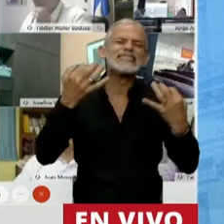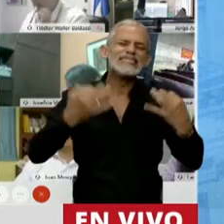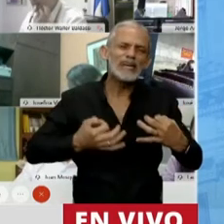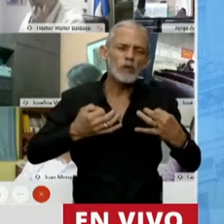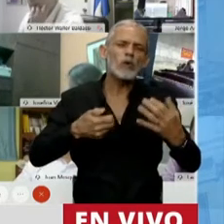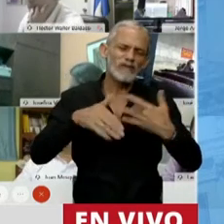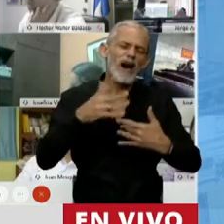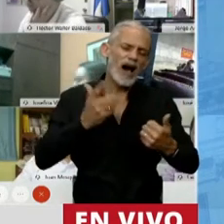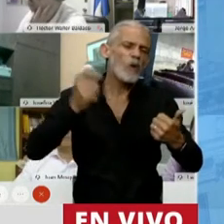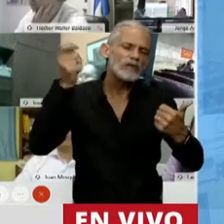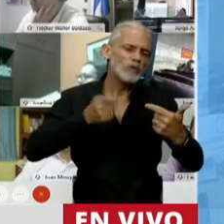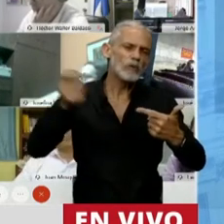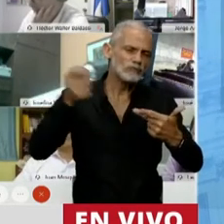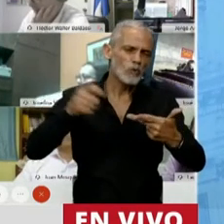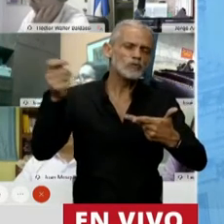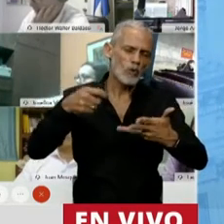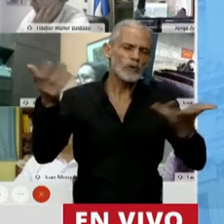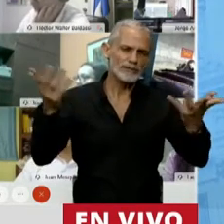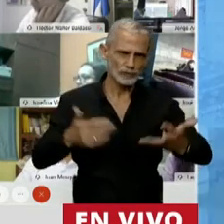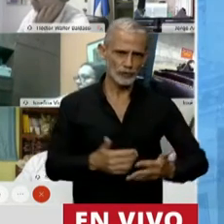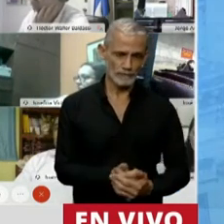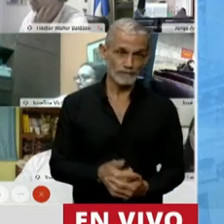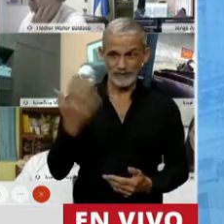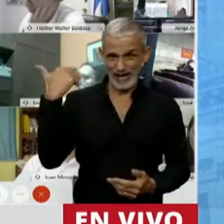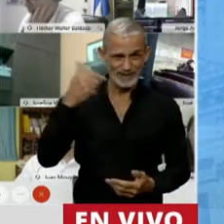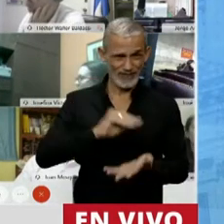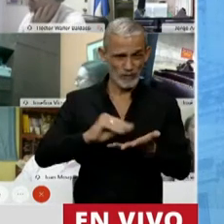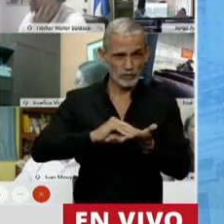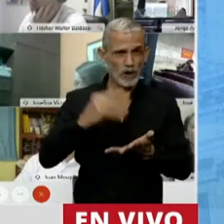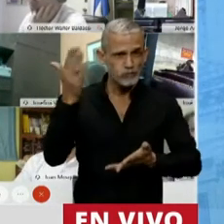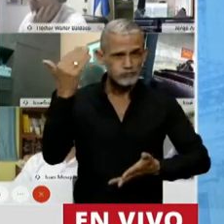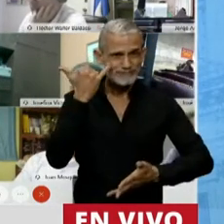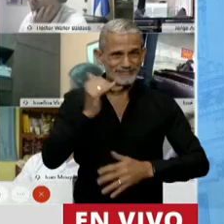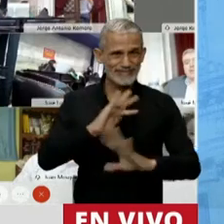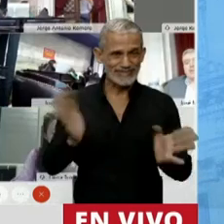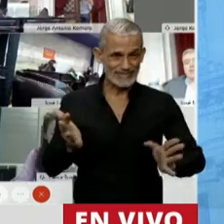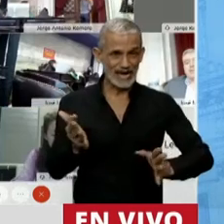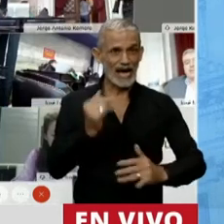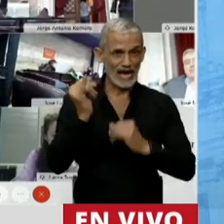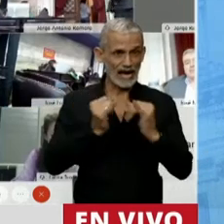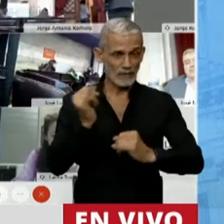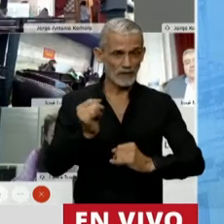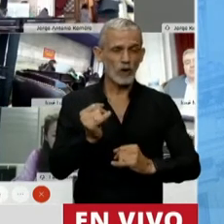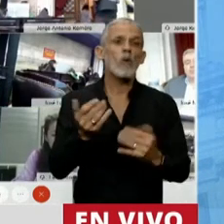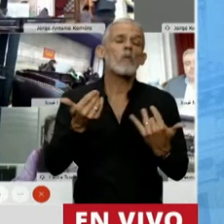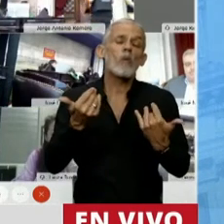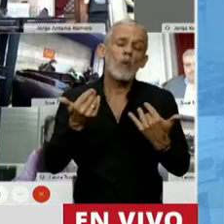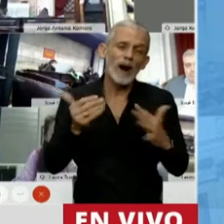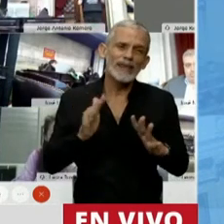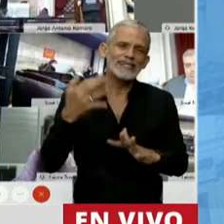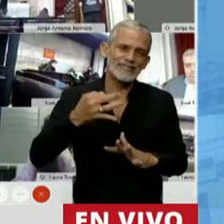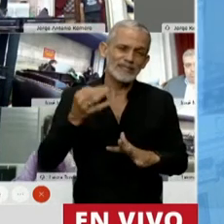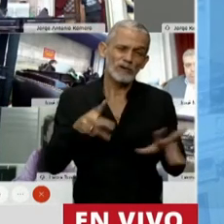sea judicializada y como decía un anterior opinante, probablemente